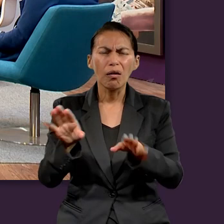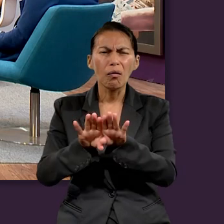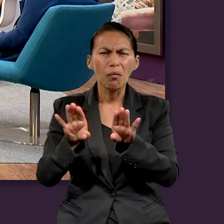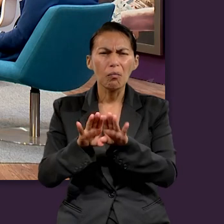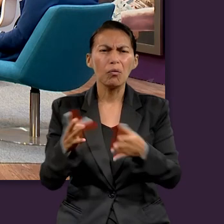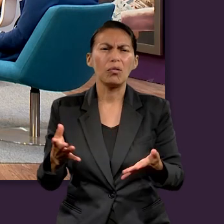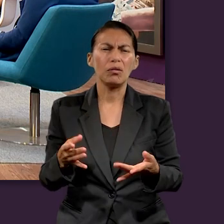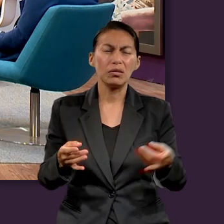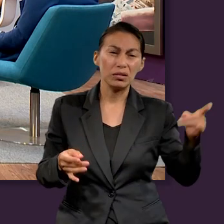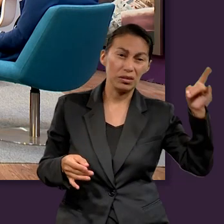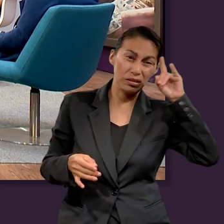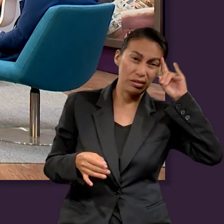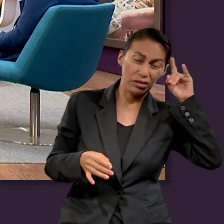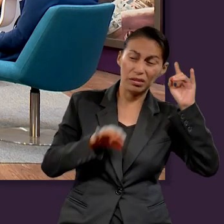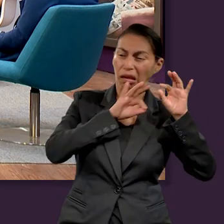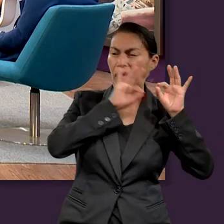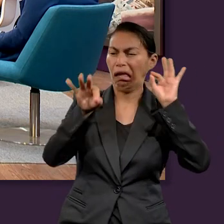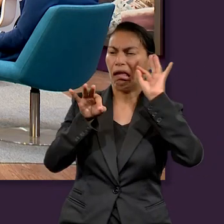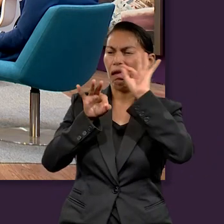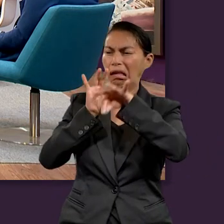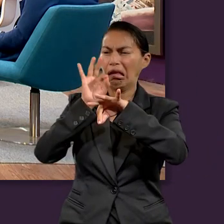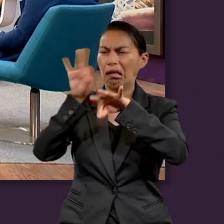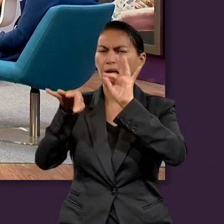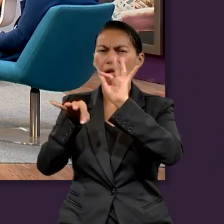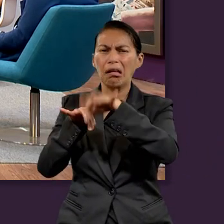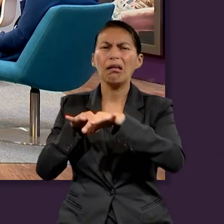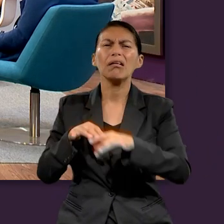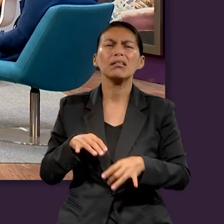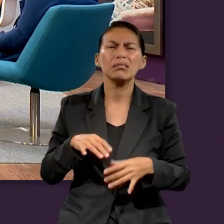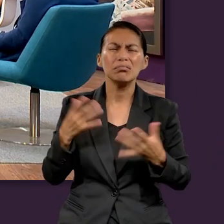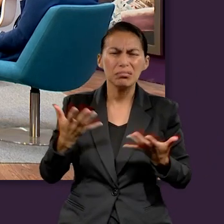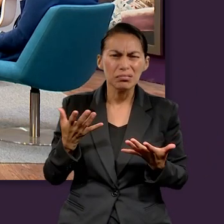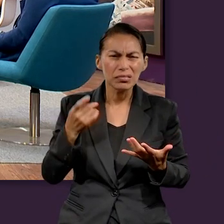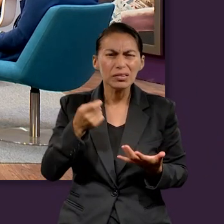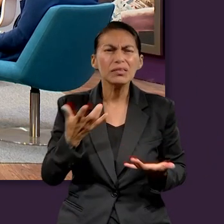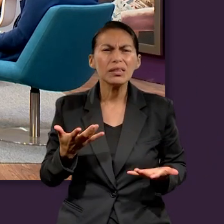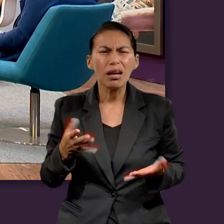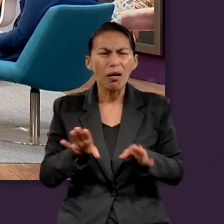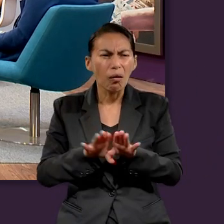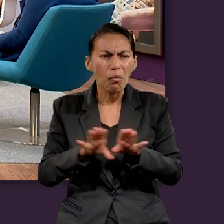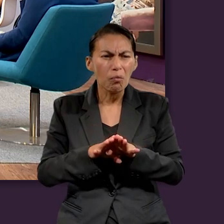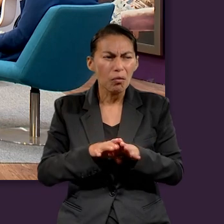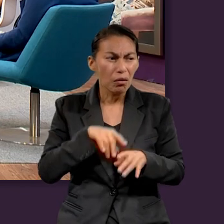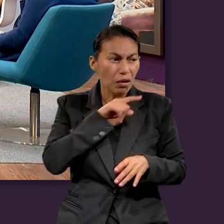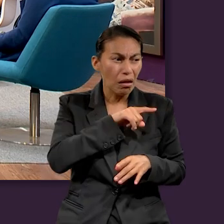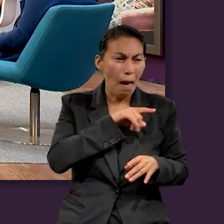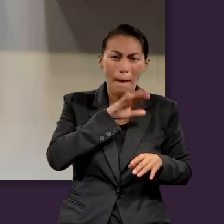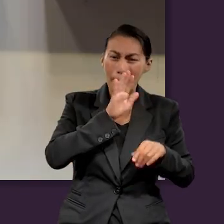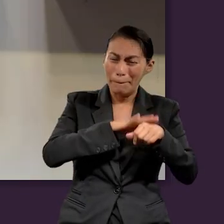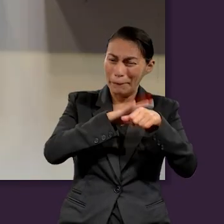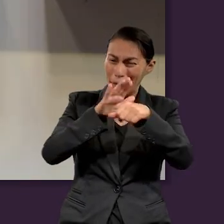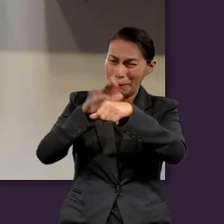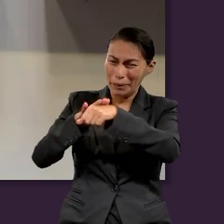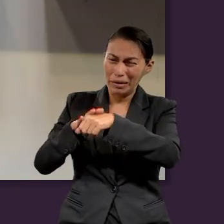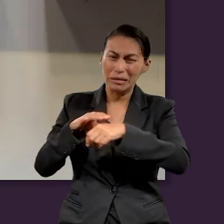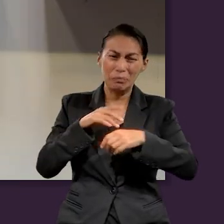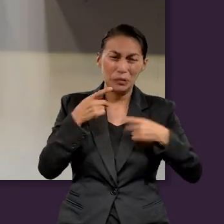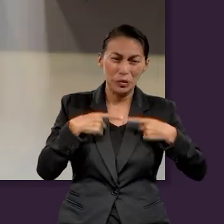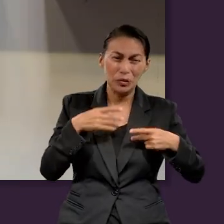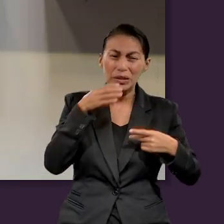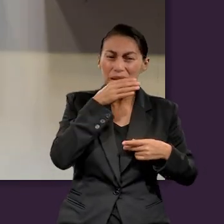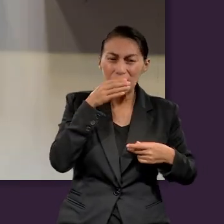por la influencia que Satanás está trayendo en relación a sus engaños, que cada vez está abarcando a